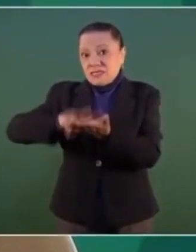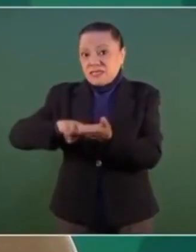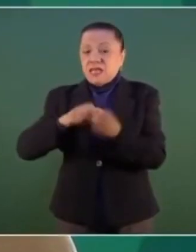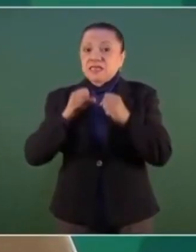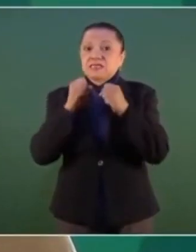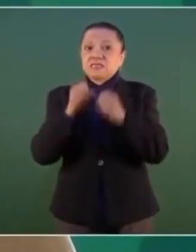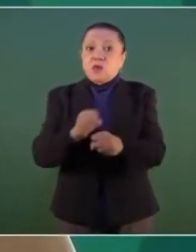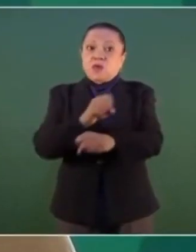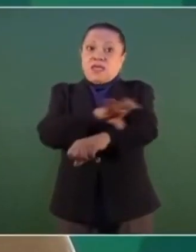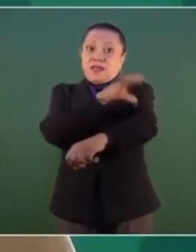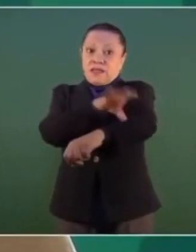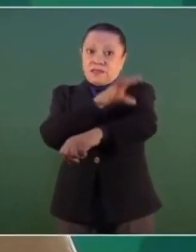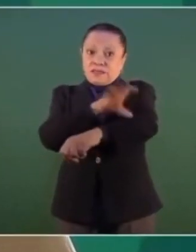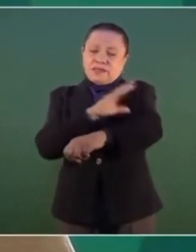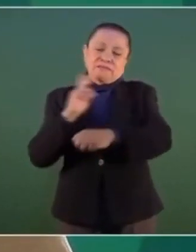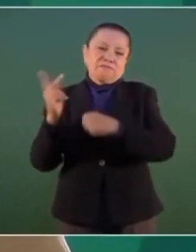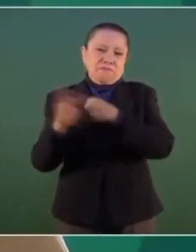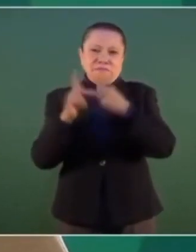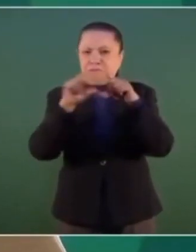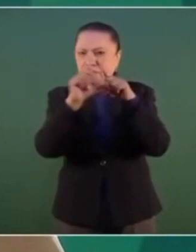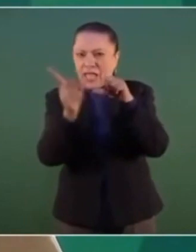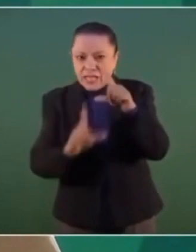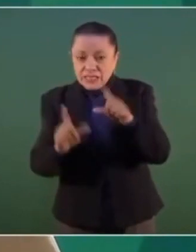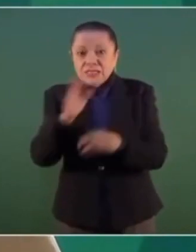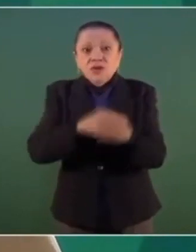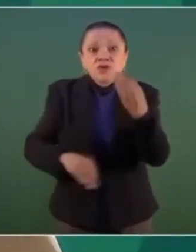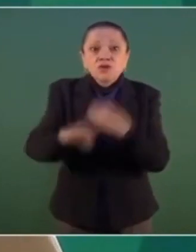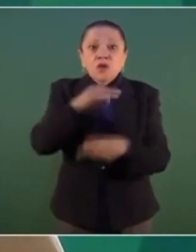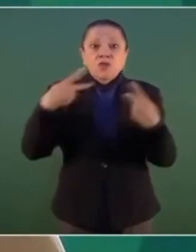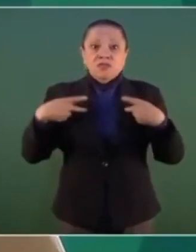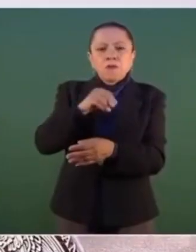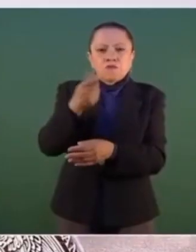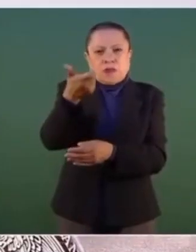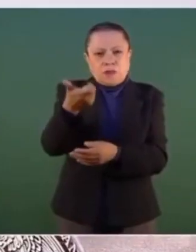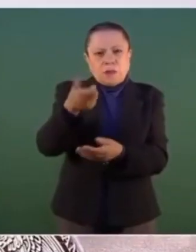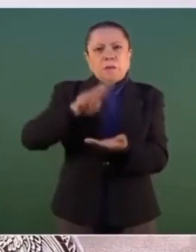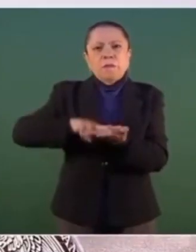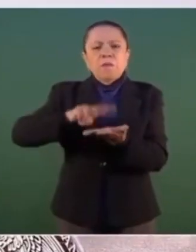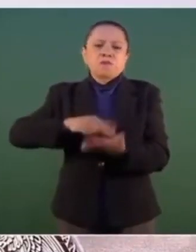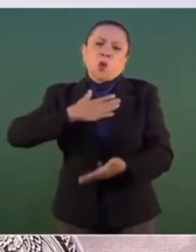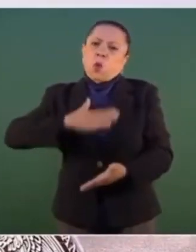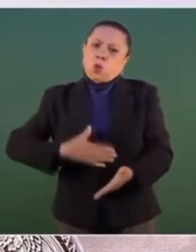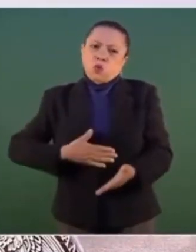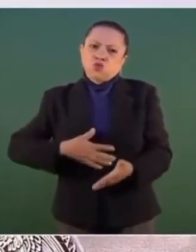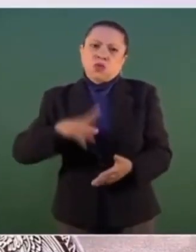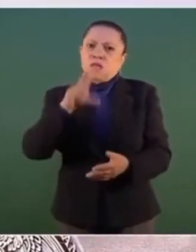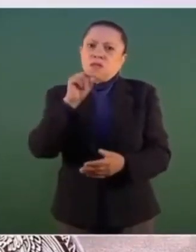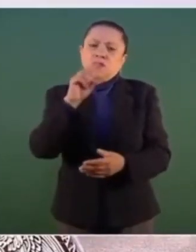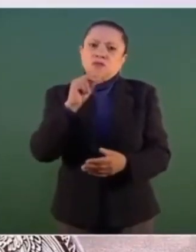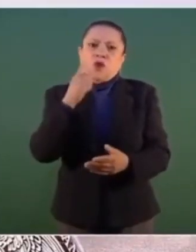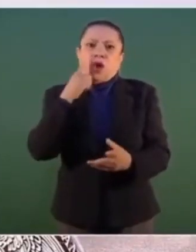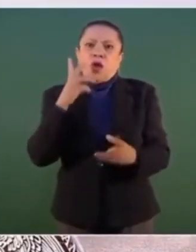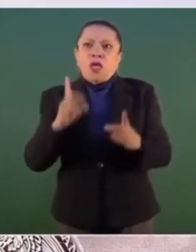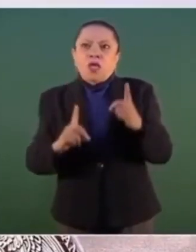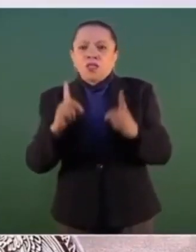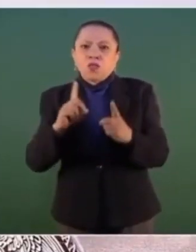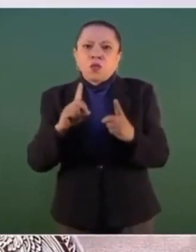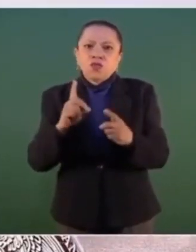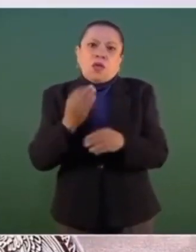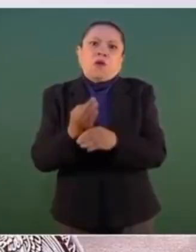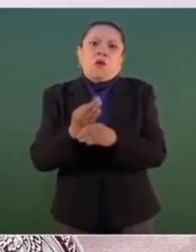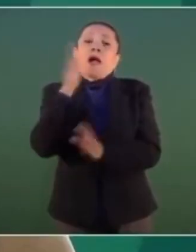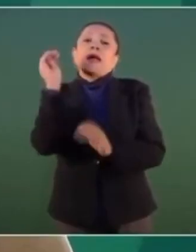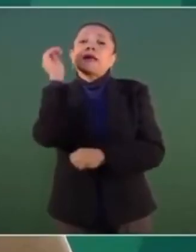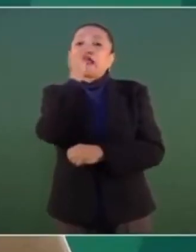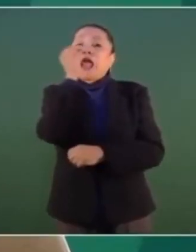cotidiano de todas las dependencias e instituciones, particularmente de todas y de todos los servidores públicos que lo integran, para cumplir con